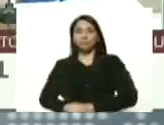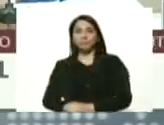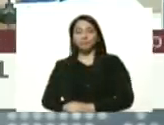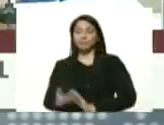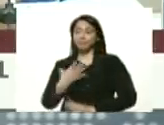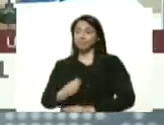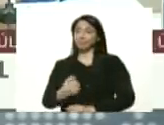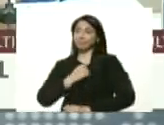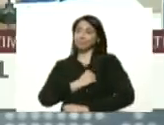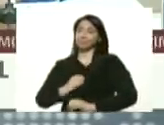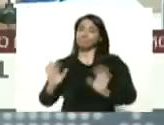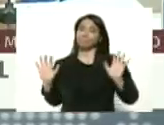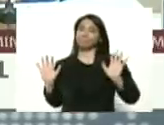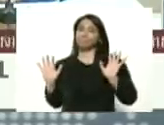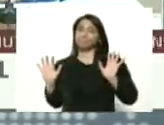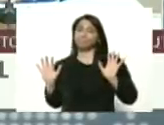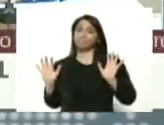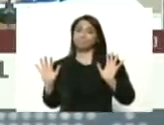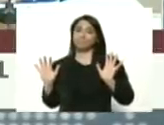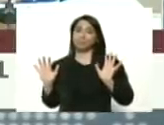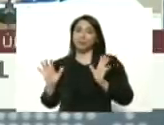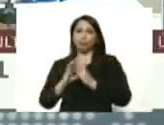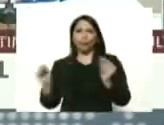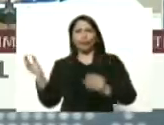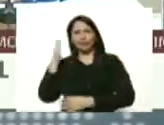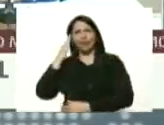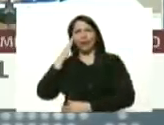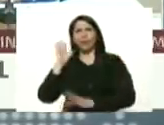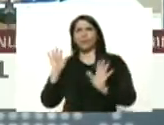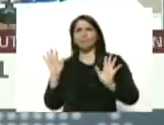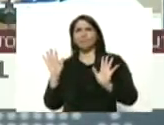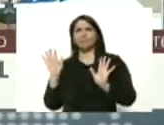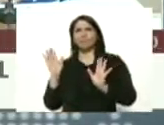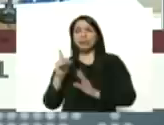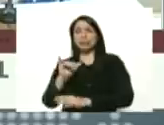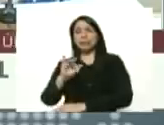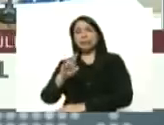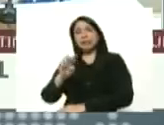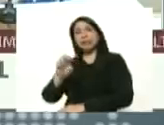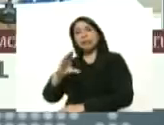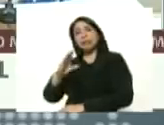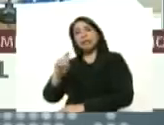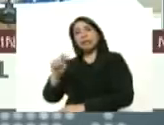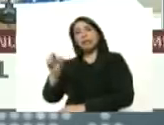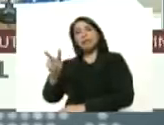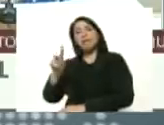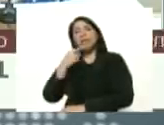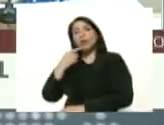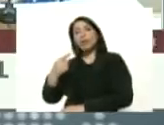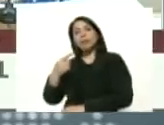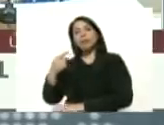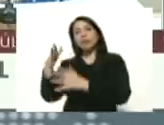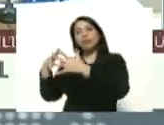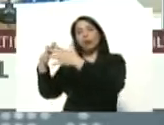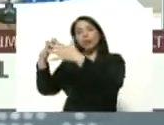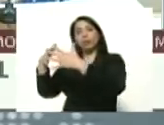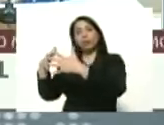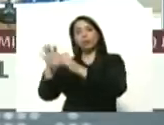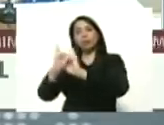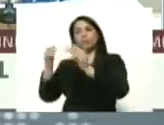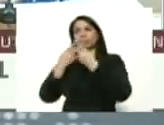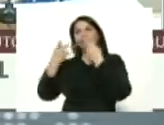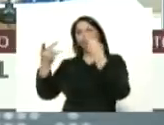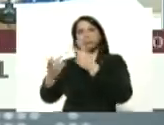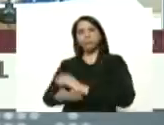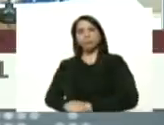lamentable ya todo esto se sabe directv lo ha dicho desde estados unidos lo declararon